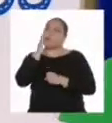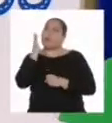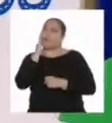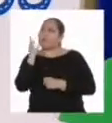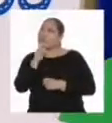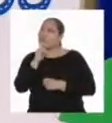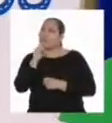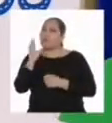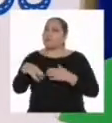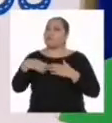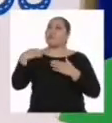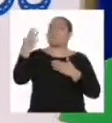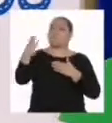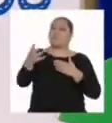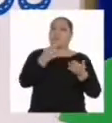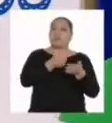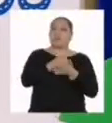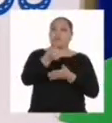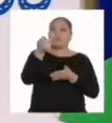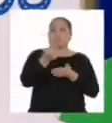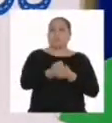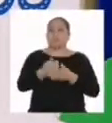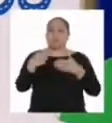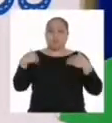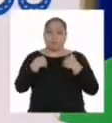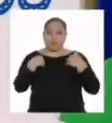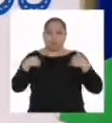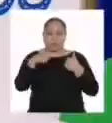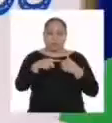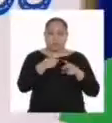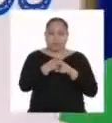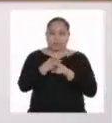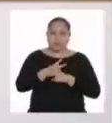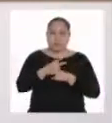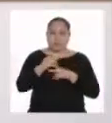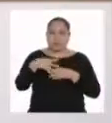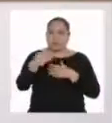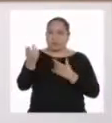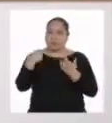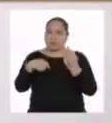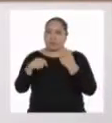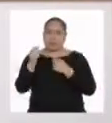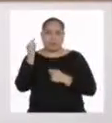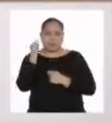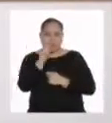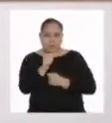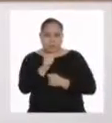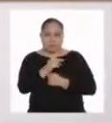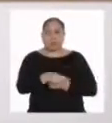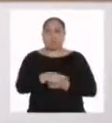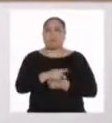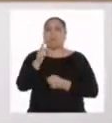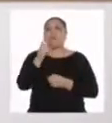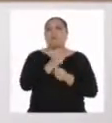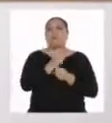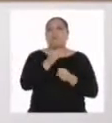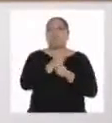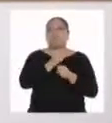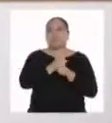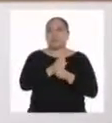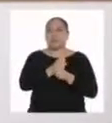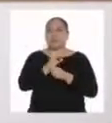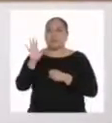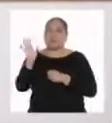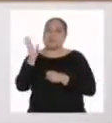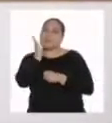papá. Y que ya después iban a comprar unos animalitos para criar y luego vender. En ese caso, el trabajo